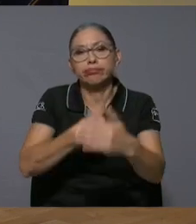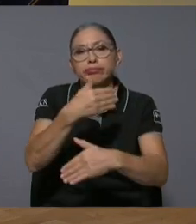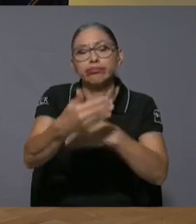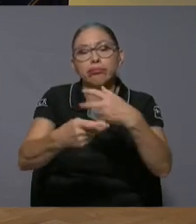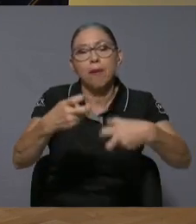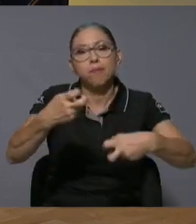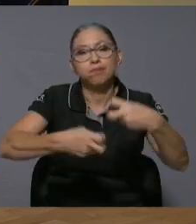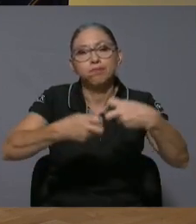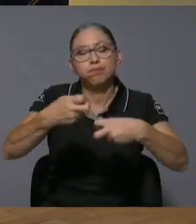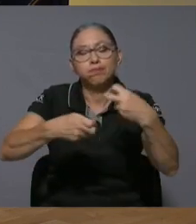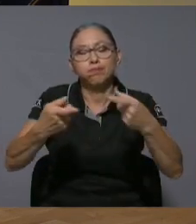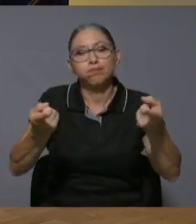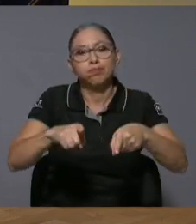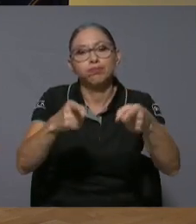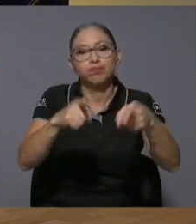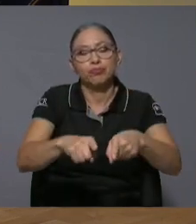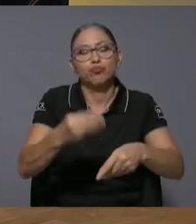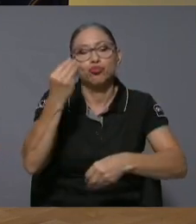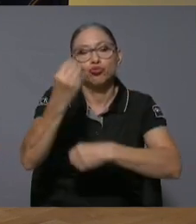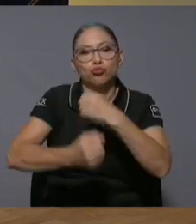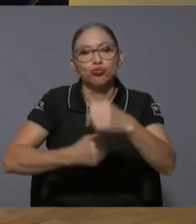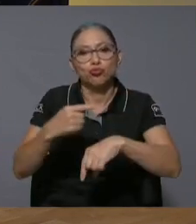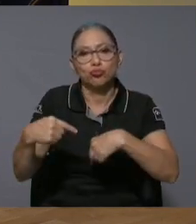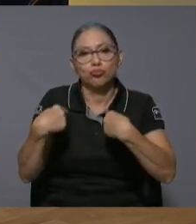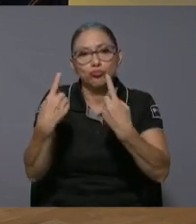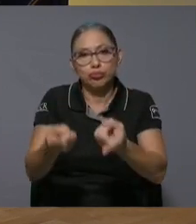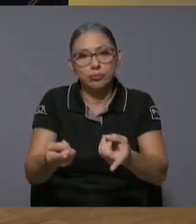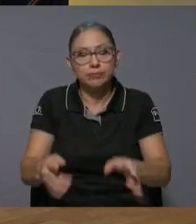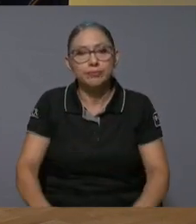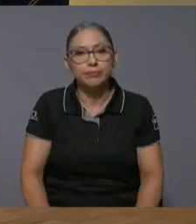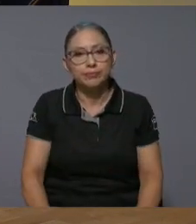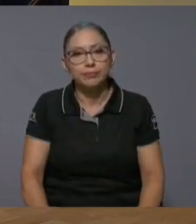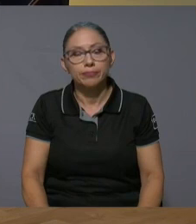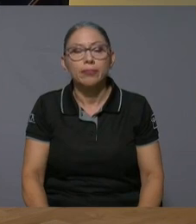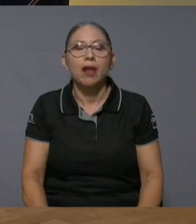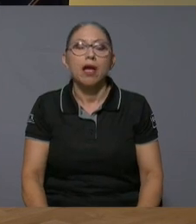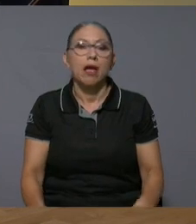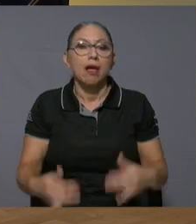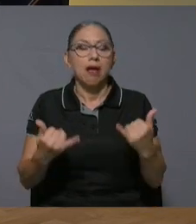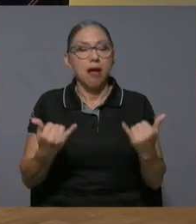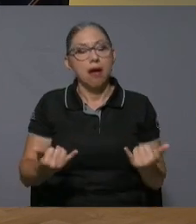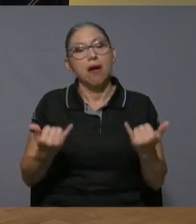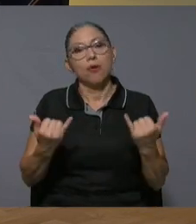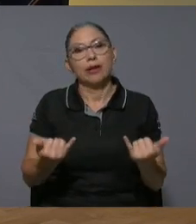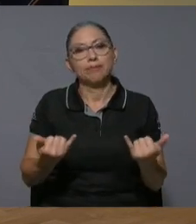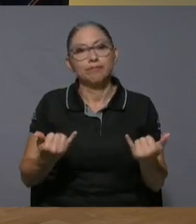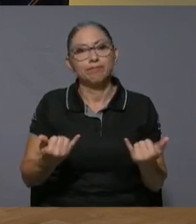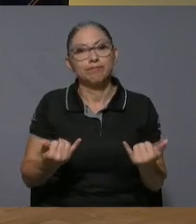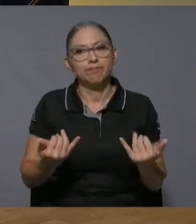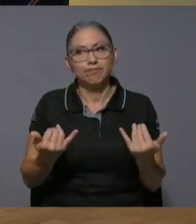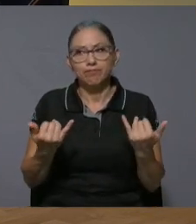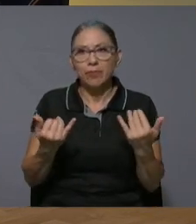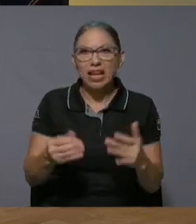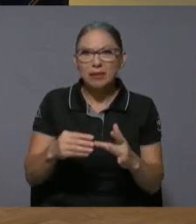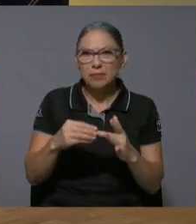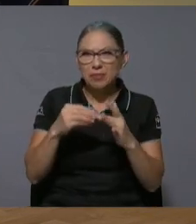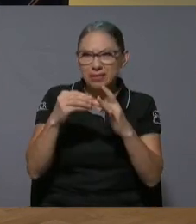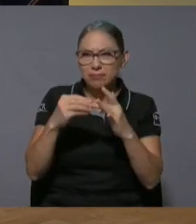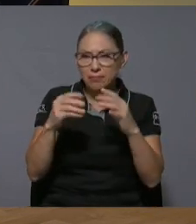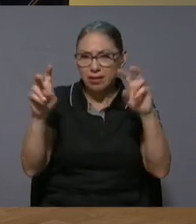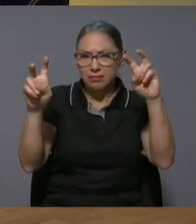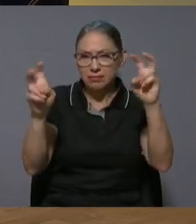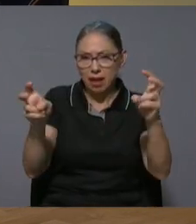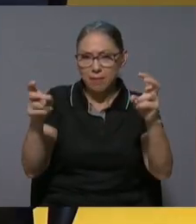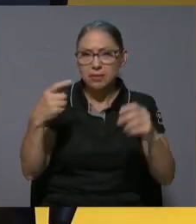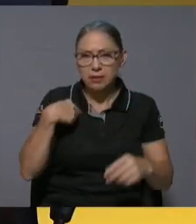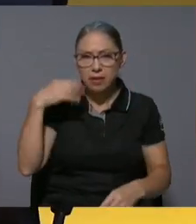por décadas bueno y ahora puesto acá digamos cuáles son los principales temas que yo creo